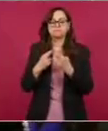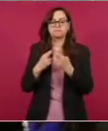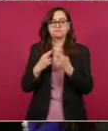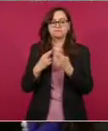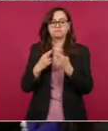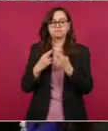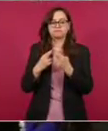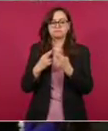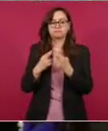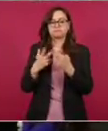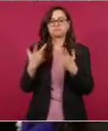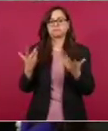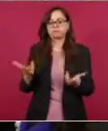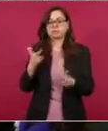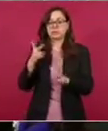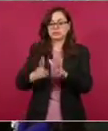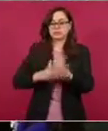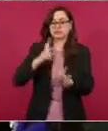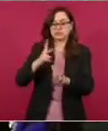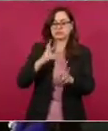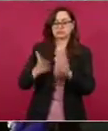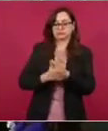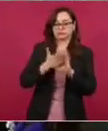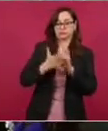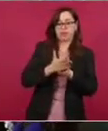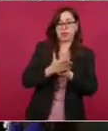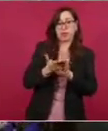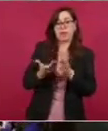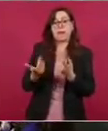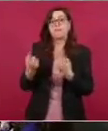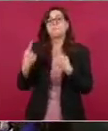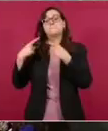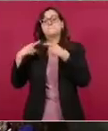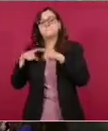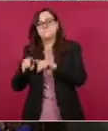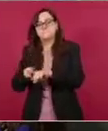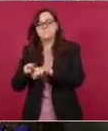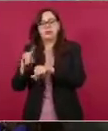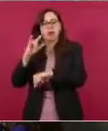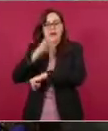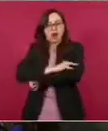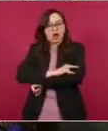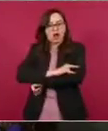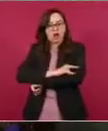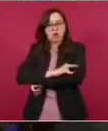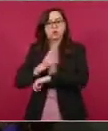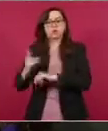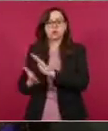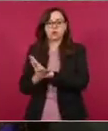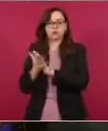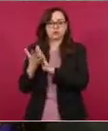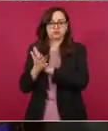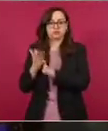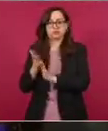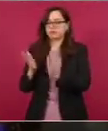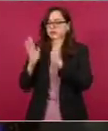Además de la línea del tren, aquí estamos haciendo un aeropuerto, que ya lo iniciamos,